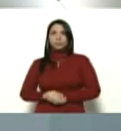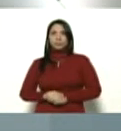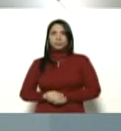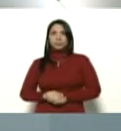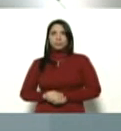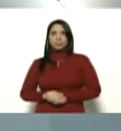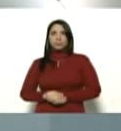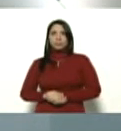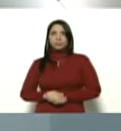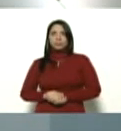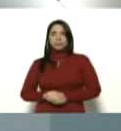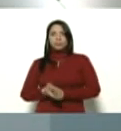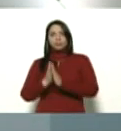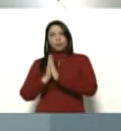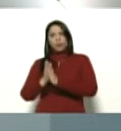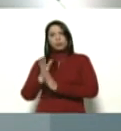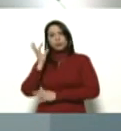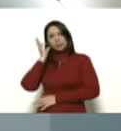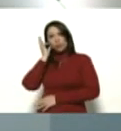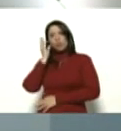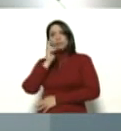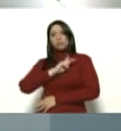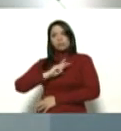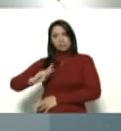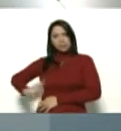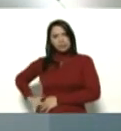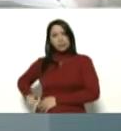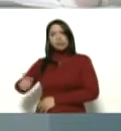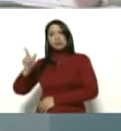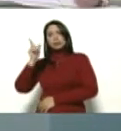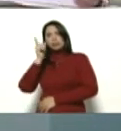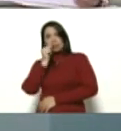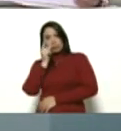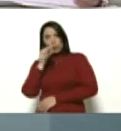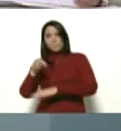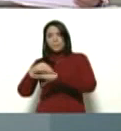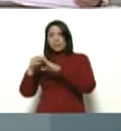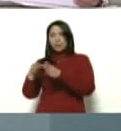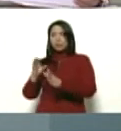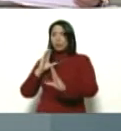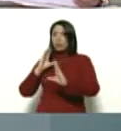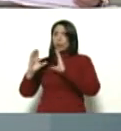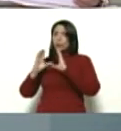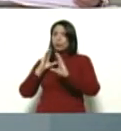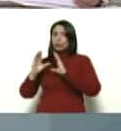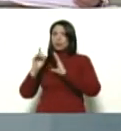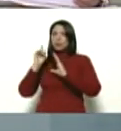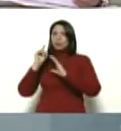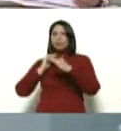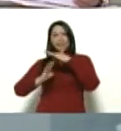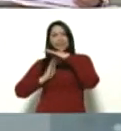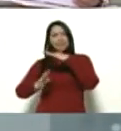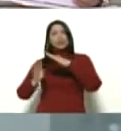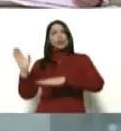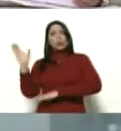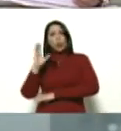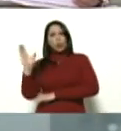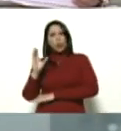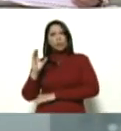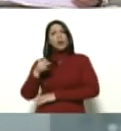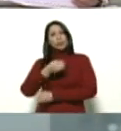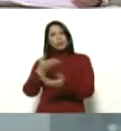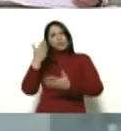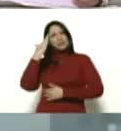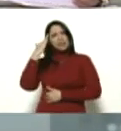Señora vicepresidenta, señor ministro de comunicación y la migración Colombia, ustedes saben qué le dice,